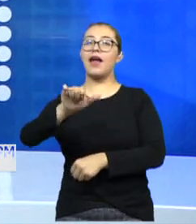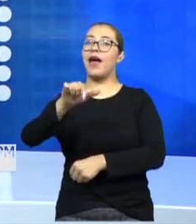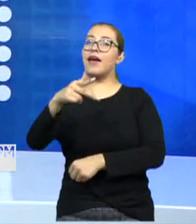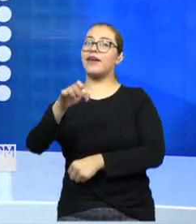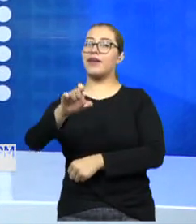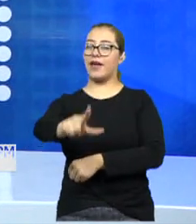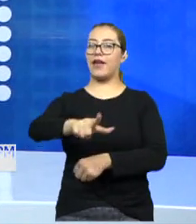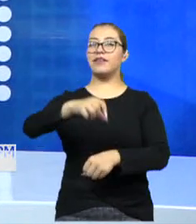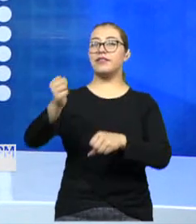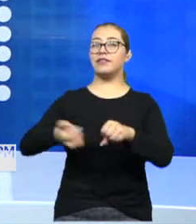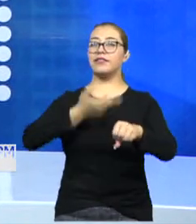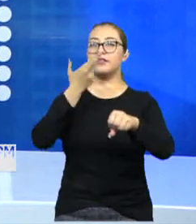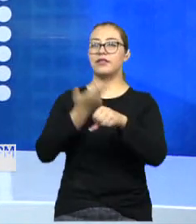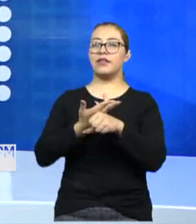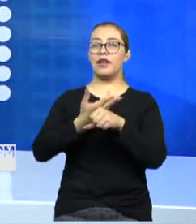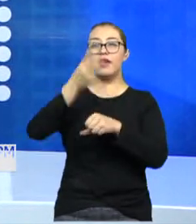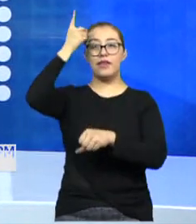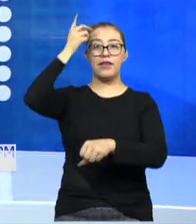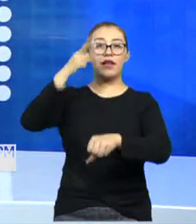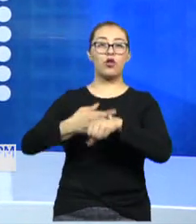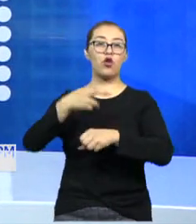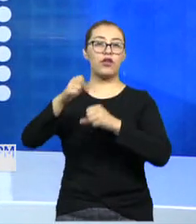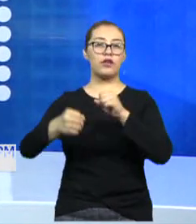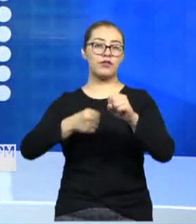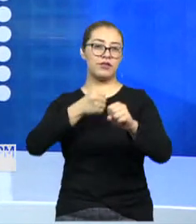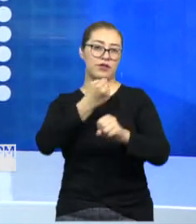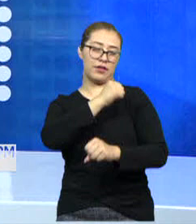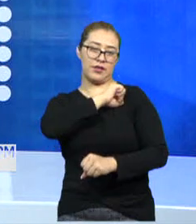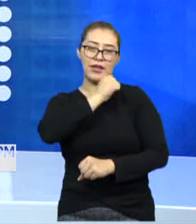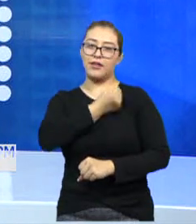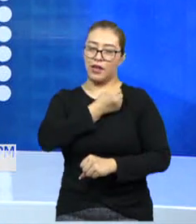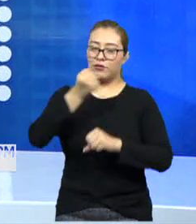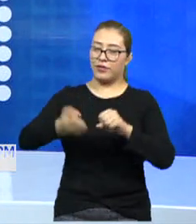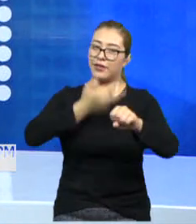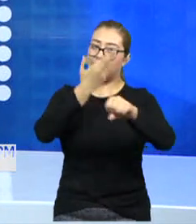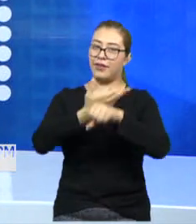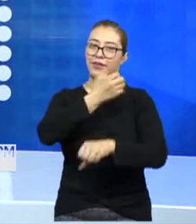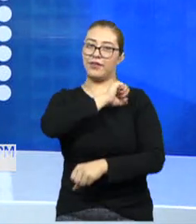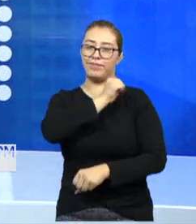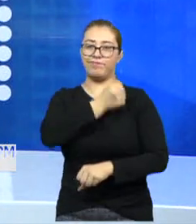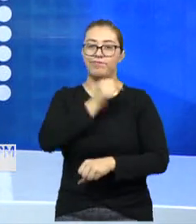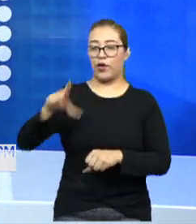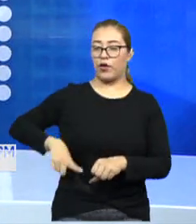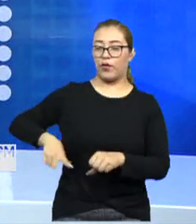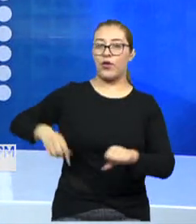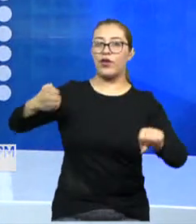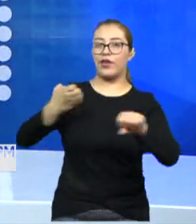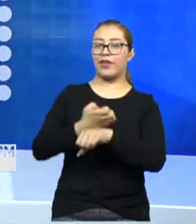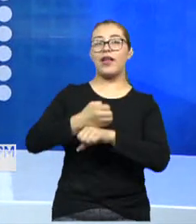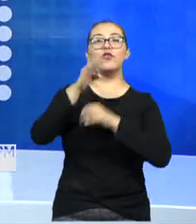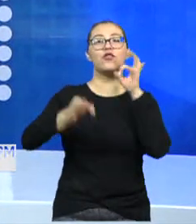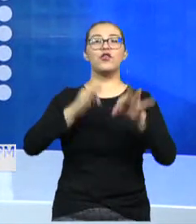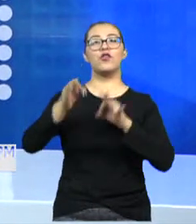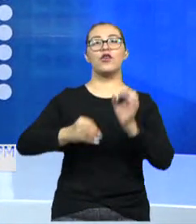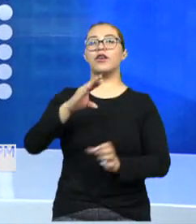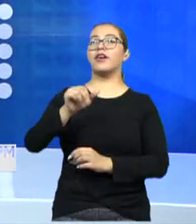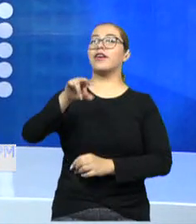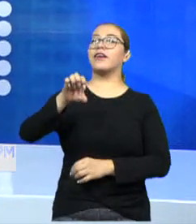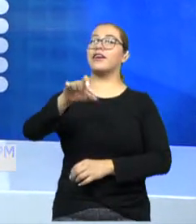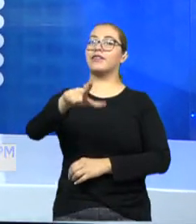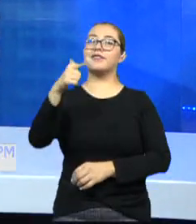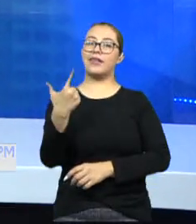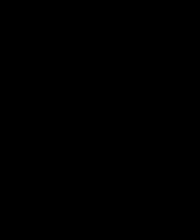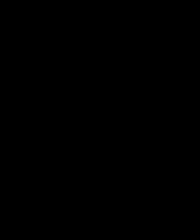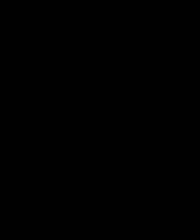secretario, el director de Salud Pública de la Secretaría de Salud del Gobierno del Estado en Noticieros Canal 7. Una pausa, regreso con más.